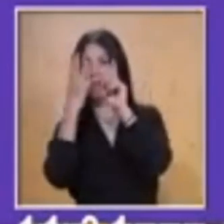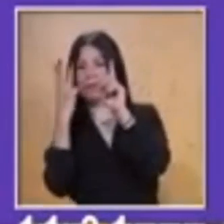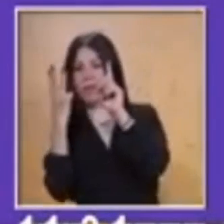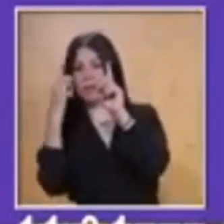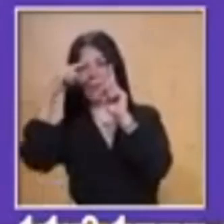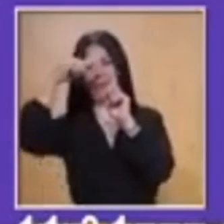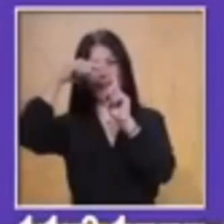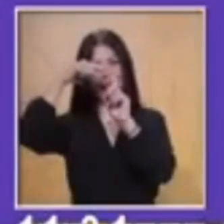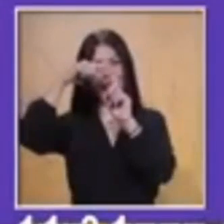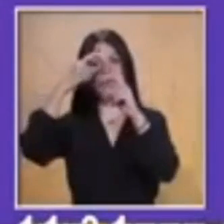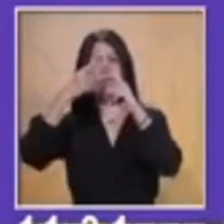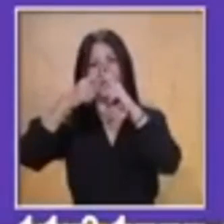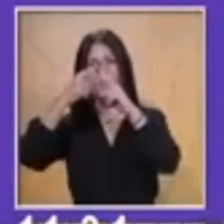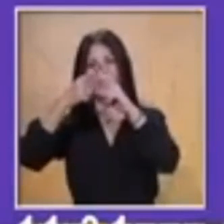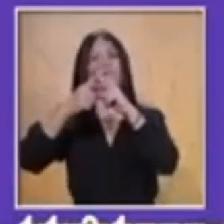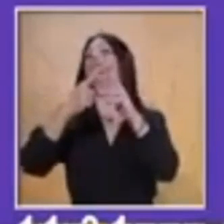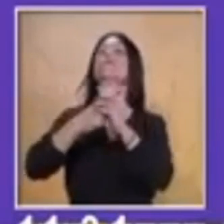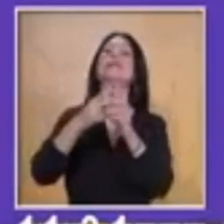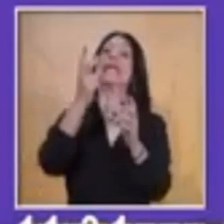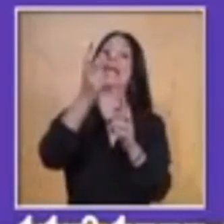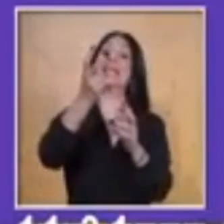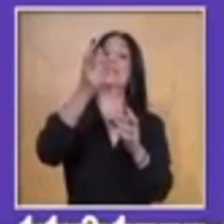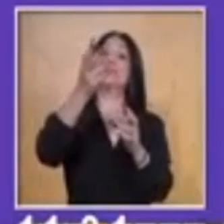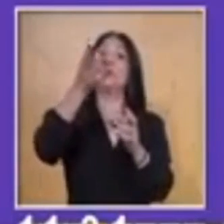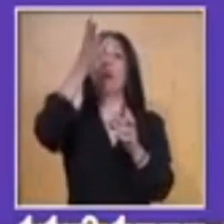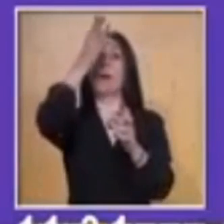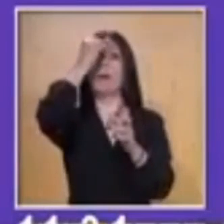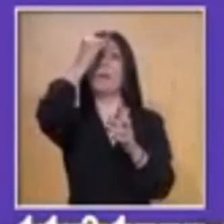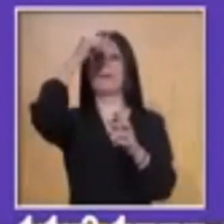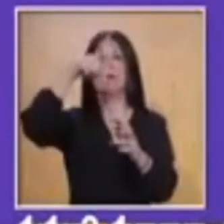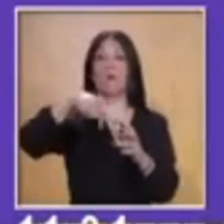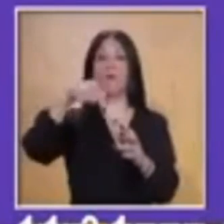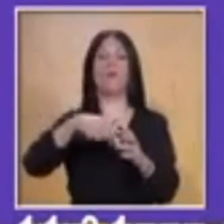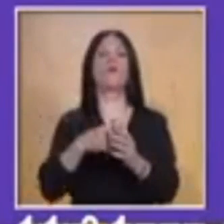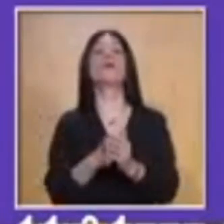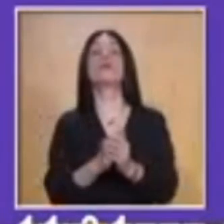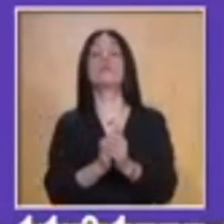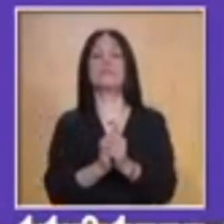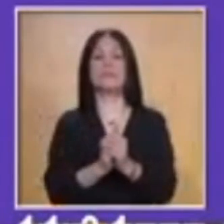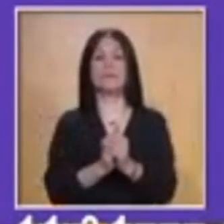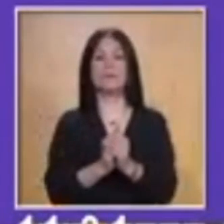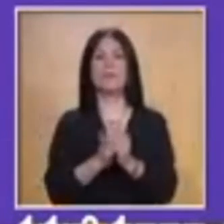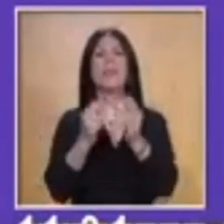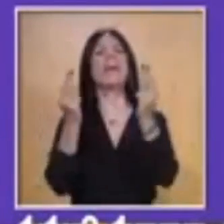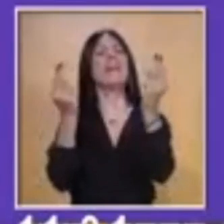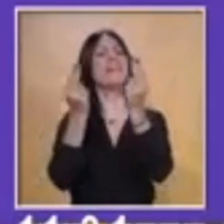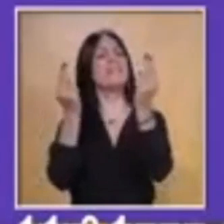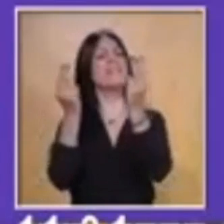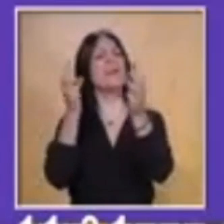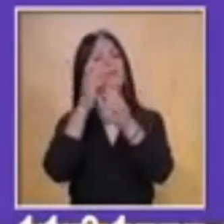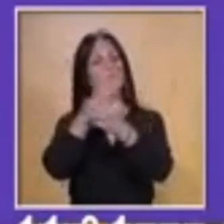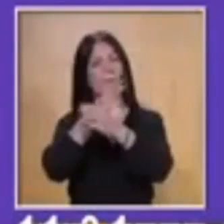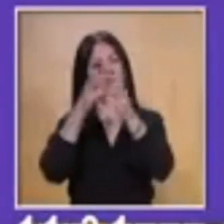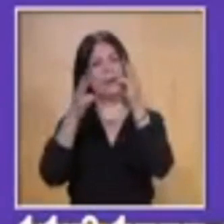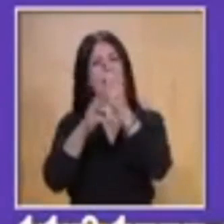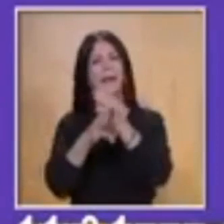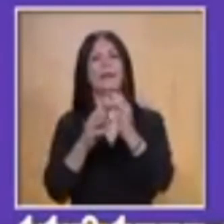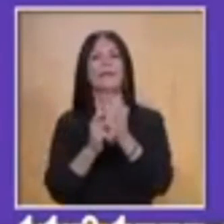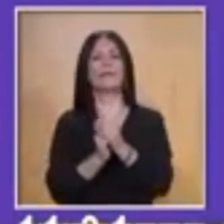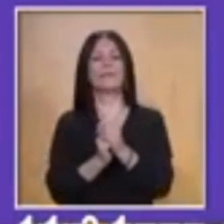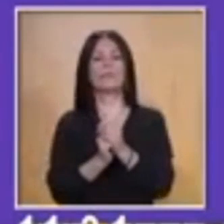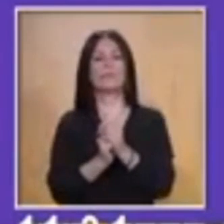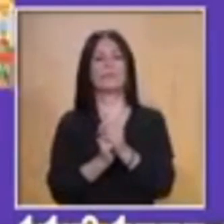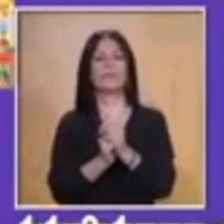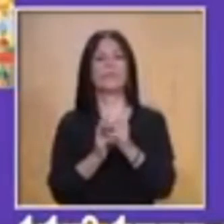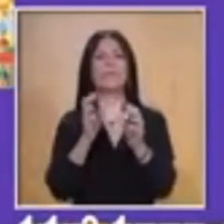aprendizajes que vamos a realizar el día de hoy. Profesor Jaime, ¿qué es lo que vamos a utilizar para esta asignatura? Ahora vamos con los